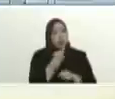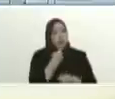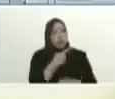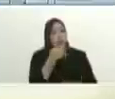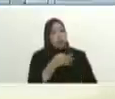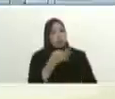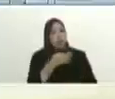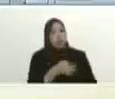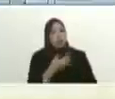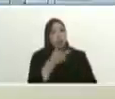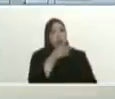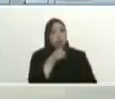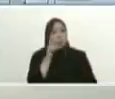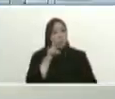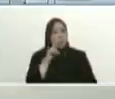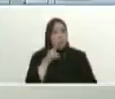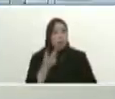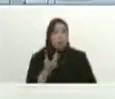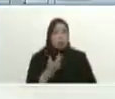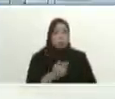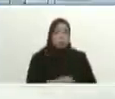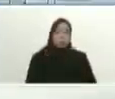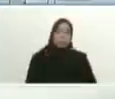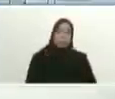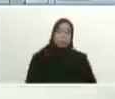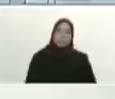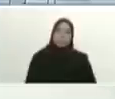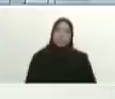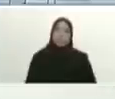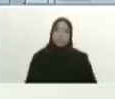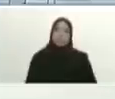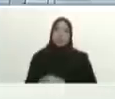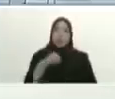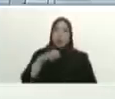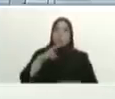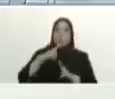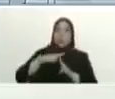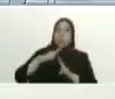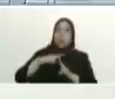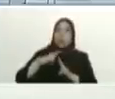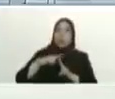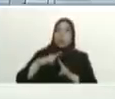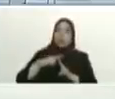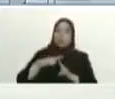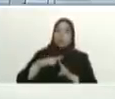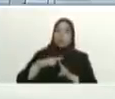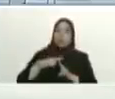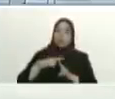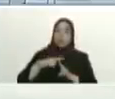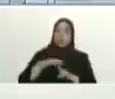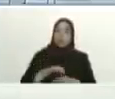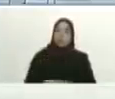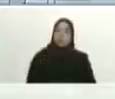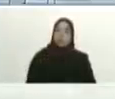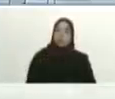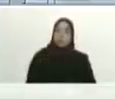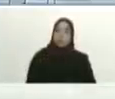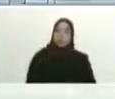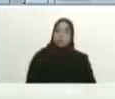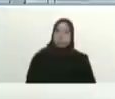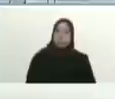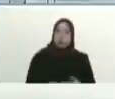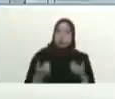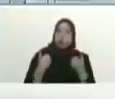gente buena como es la gente del Táchira bueno tú dices que hay que